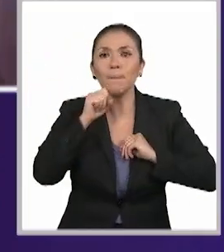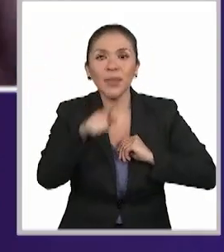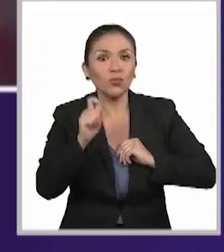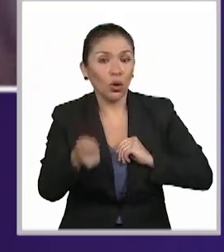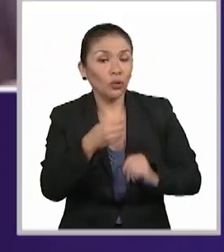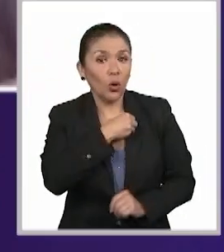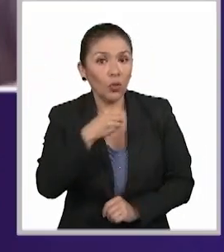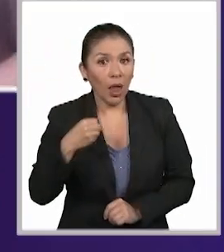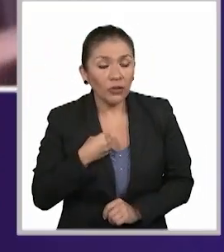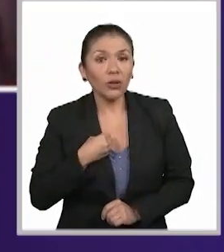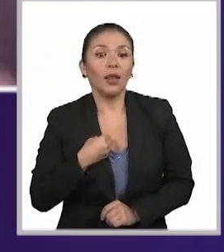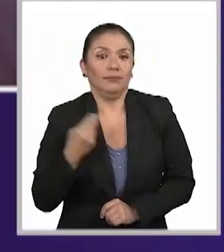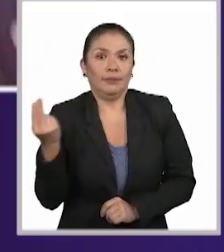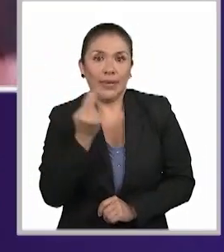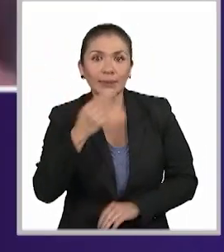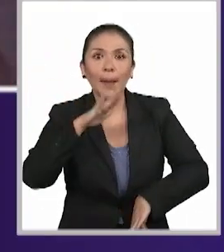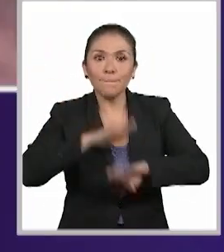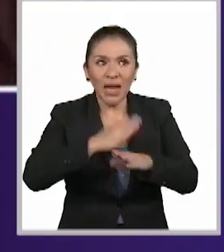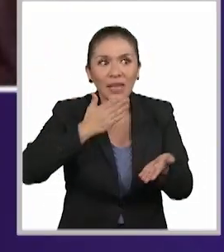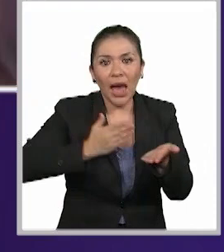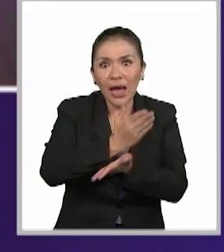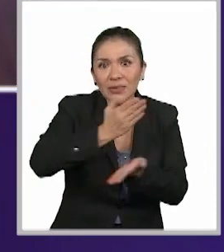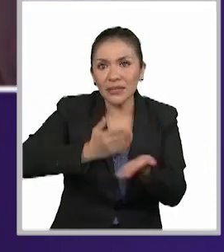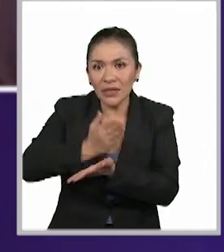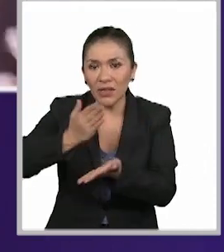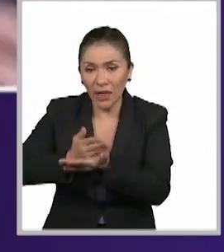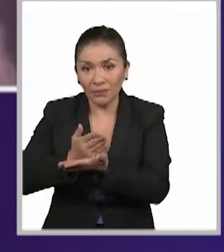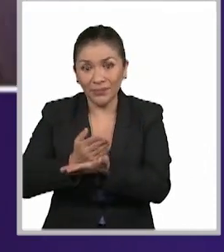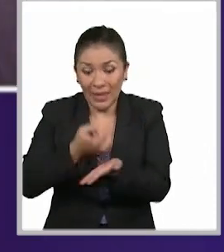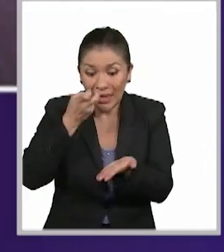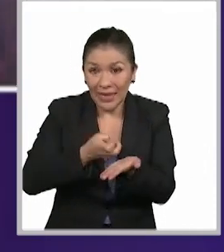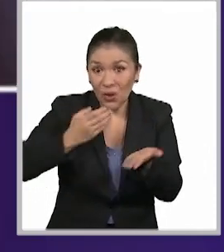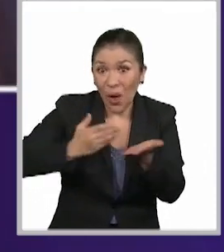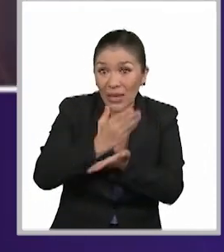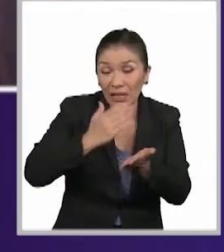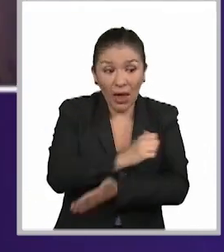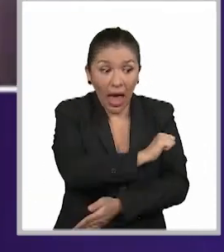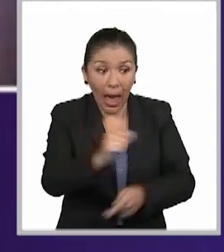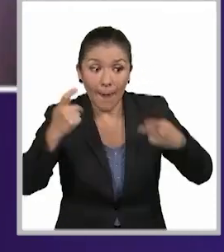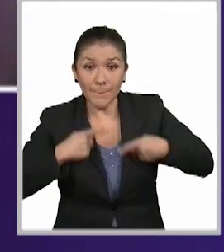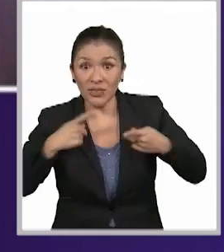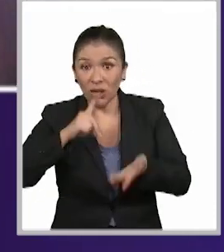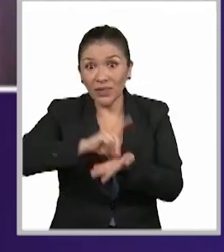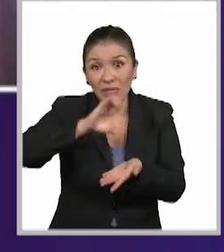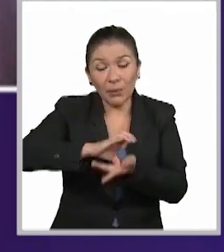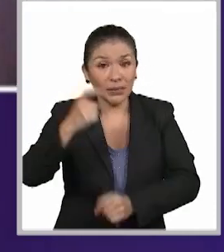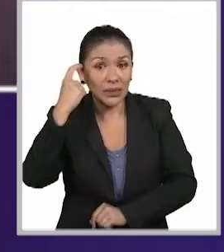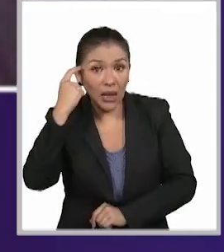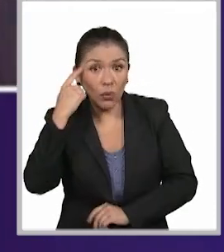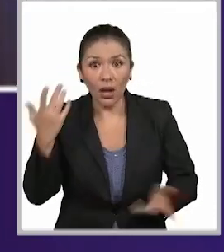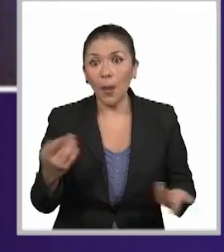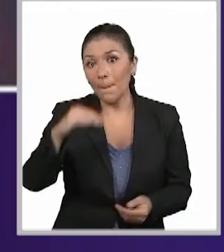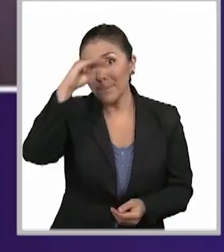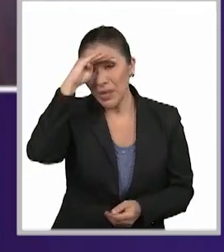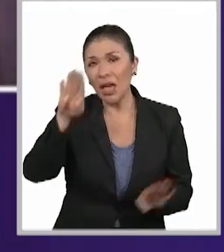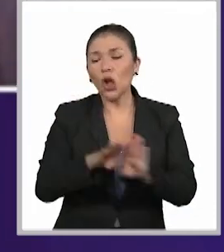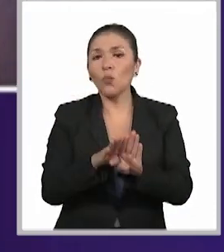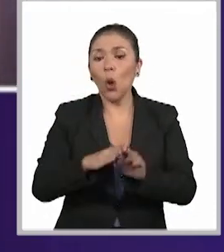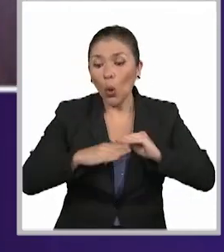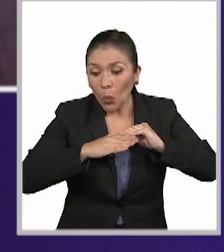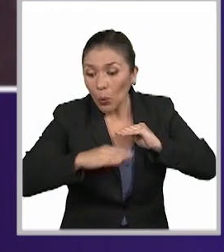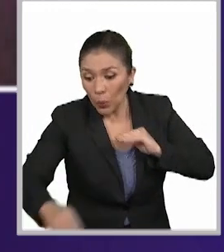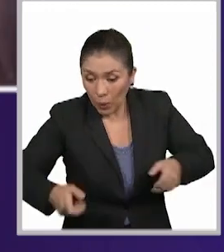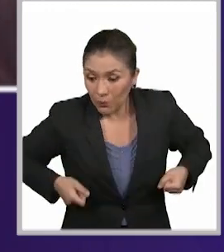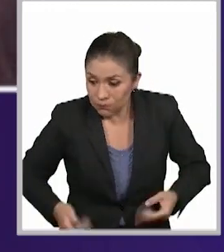esa obligación de accesibilidad. Entonces, la accesibilidad para una persona con discapacidad intelectual no es que